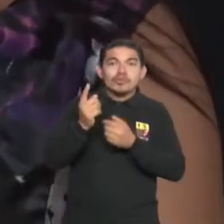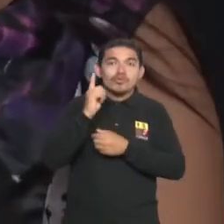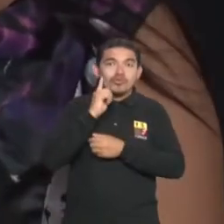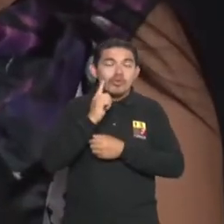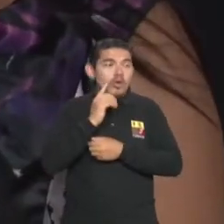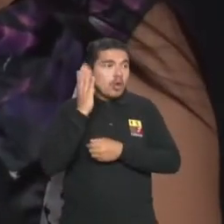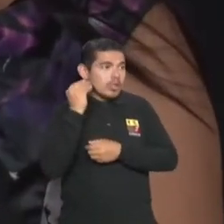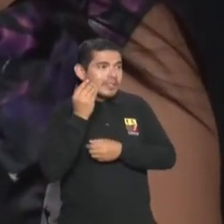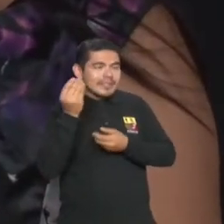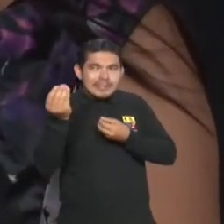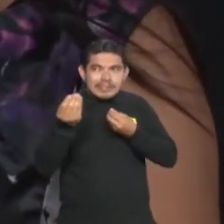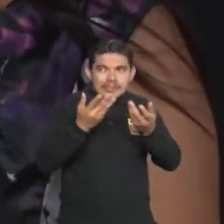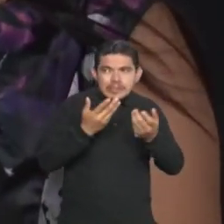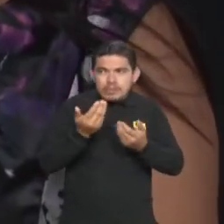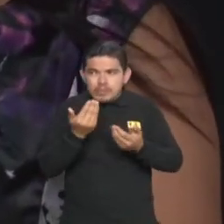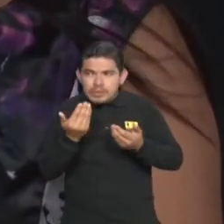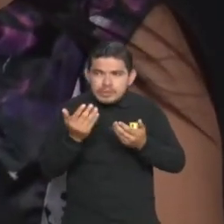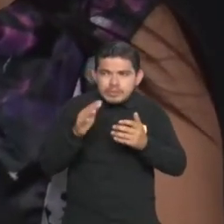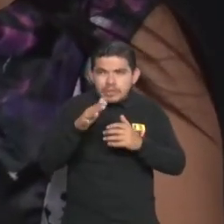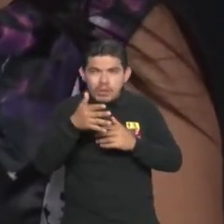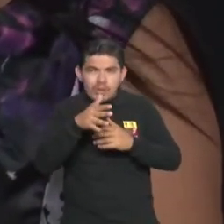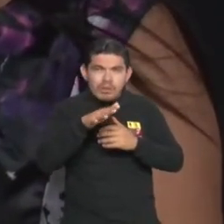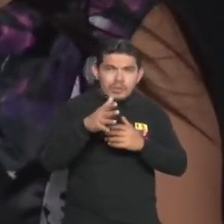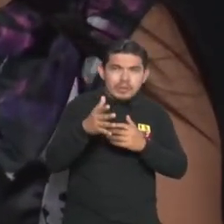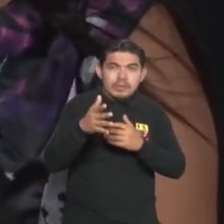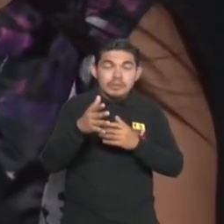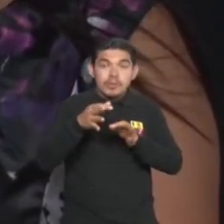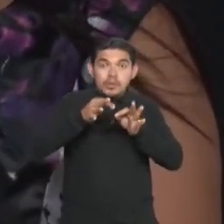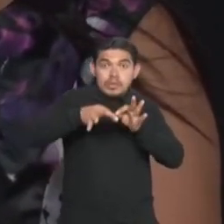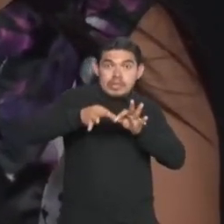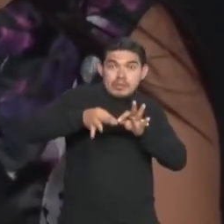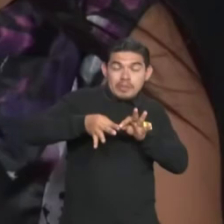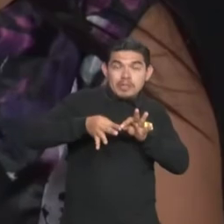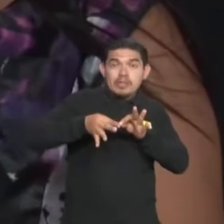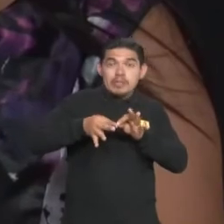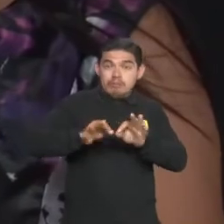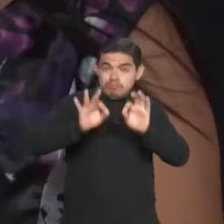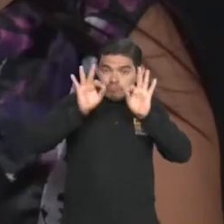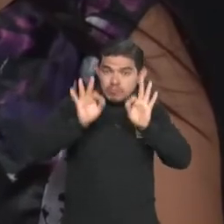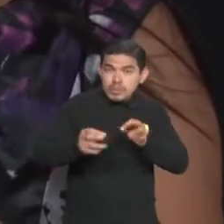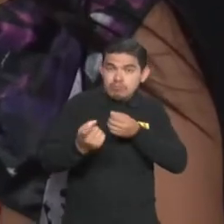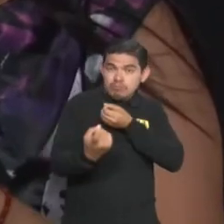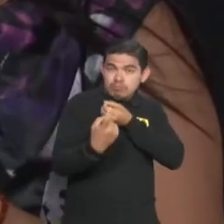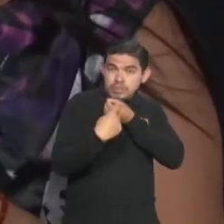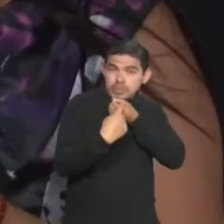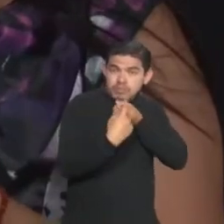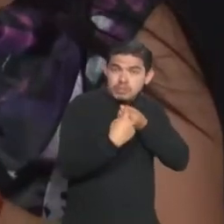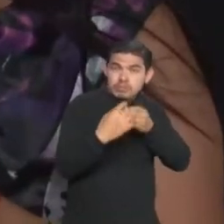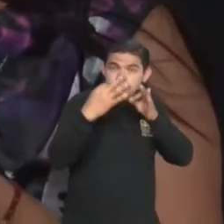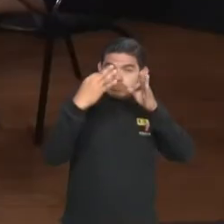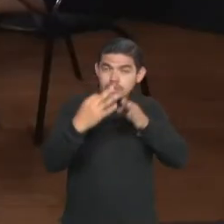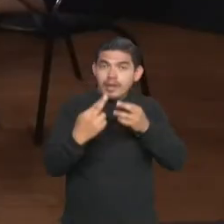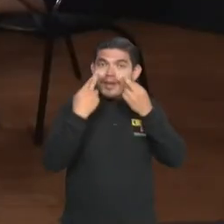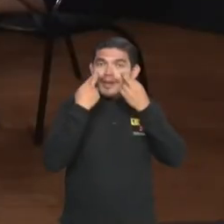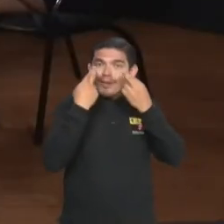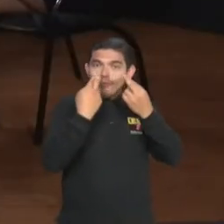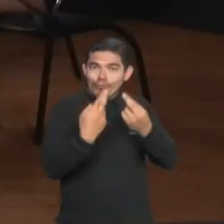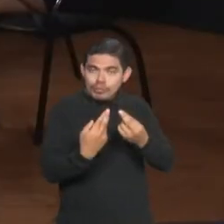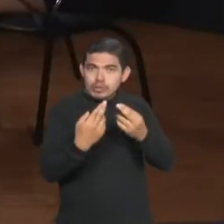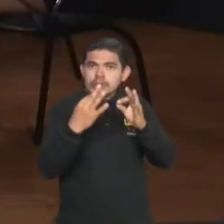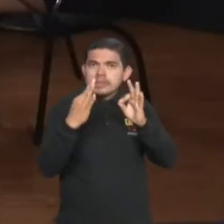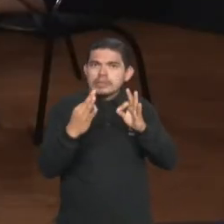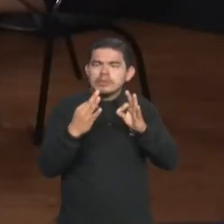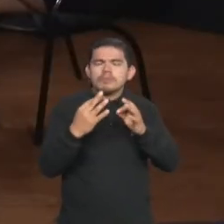llegar la información y los mensajes, pero intérpretes como tal registrados en este sentido de que sean reconocidos, inclusive